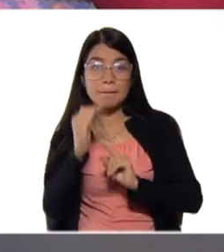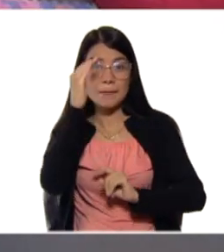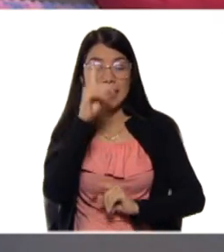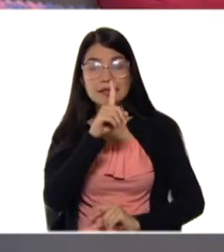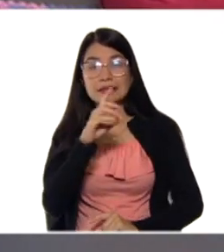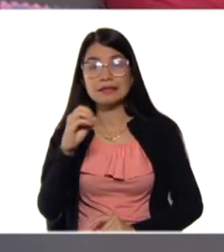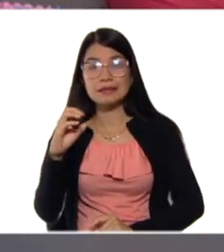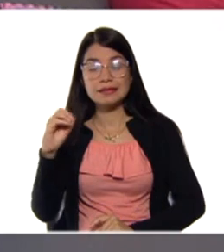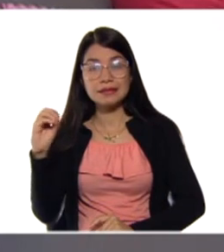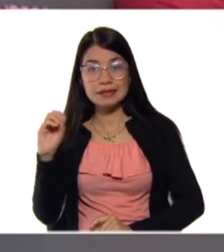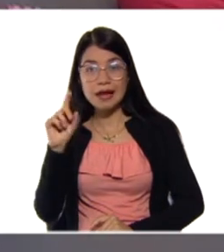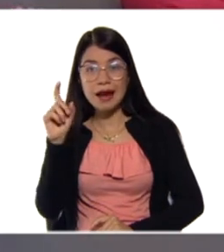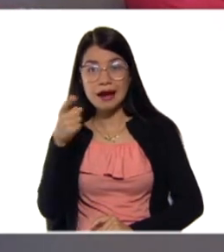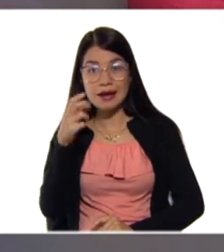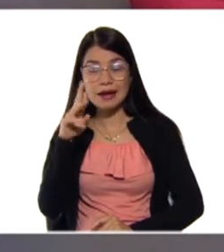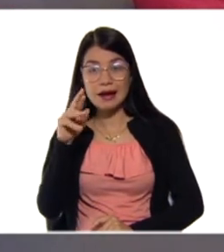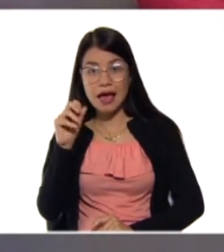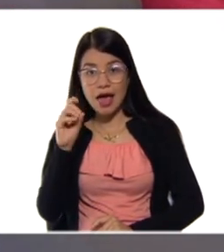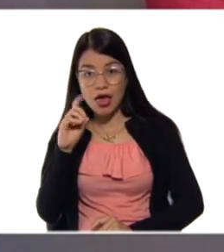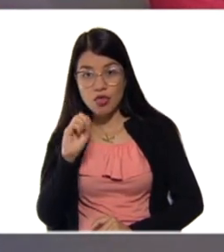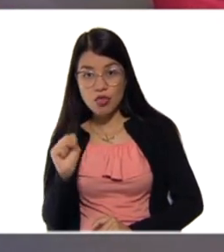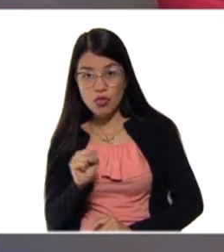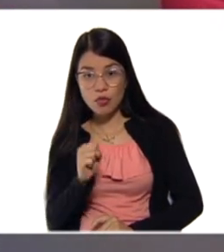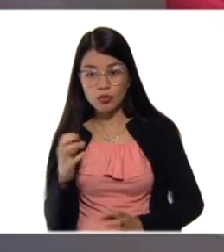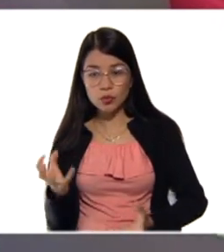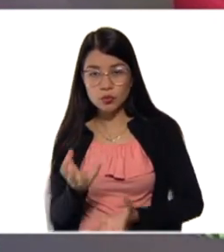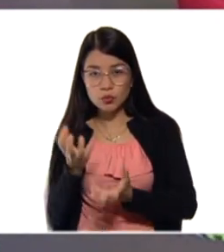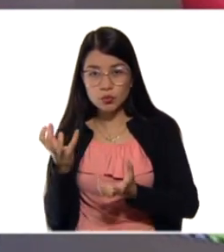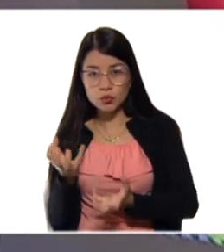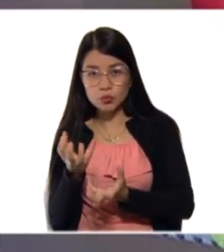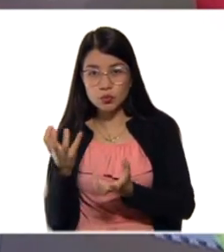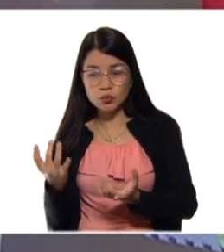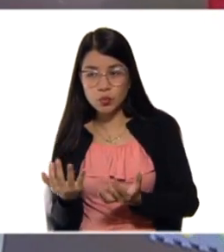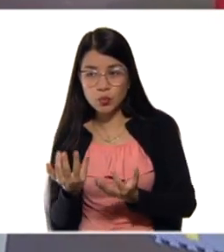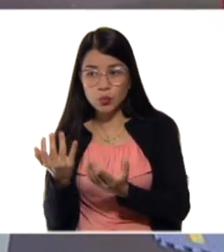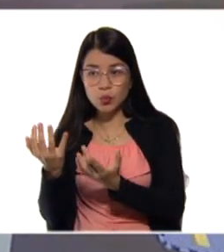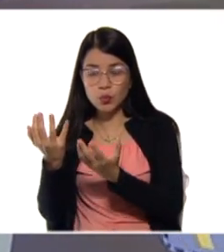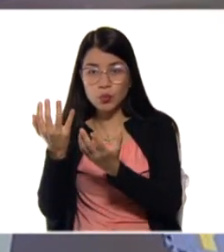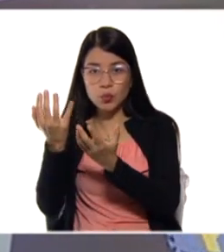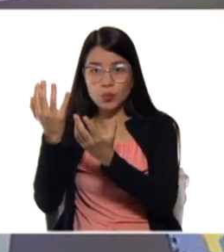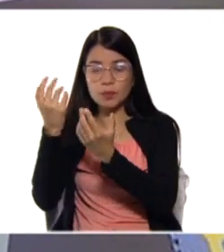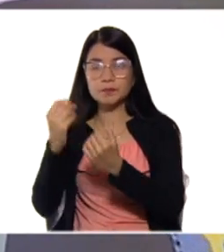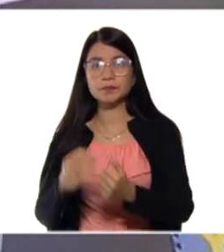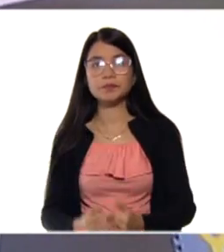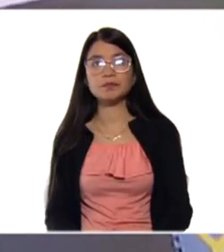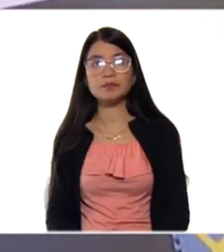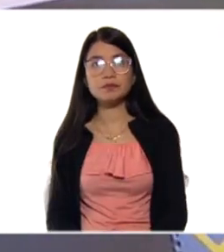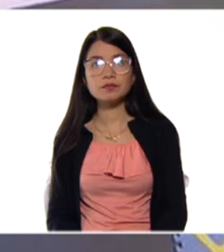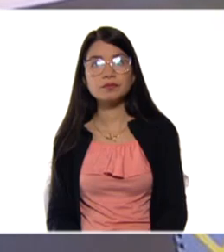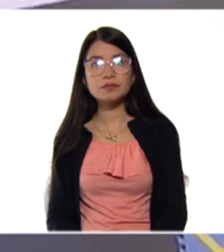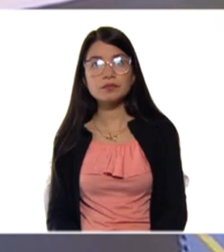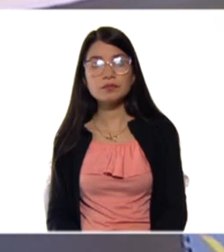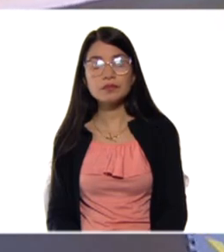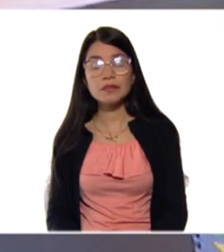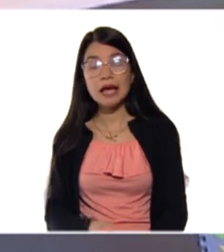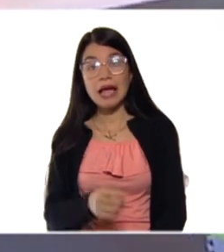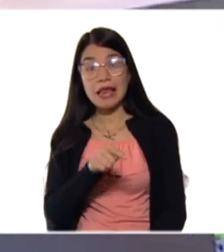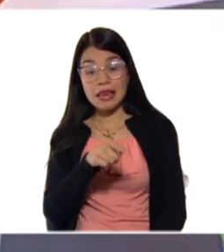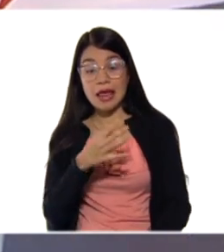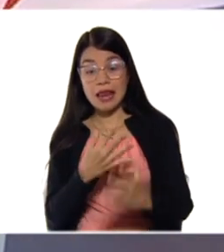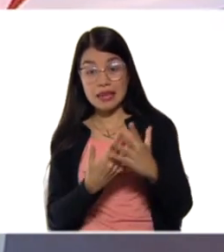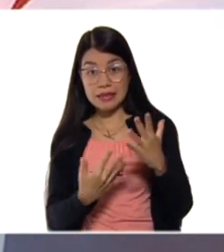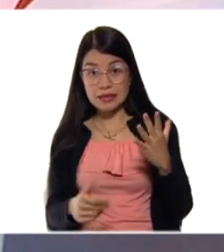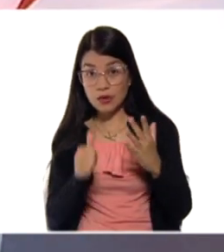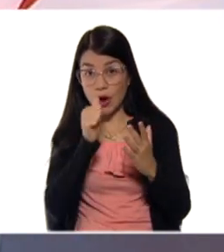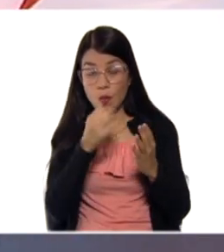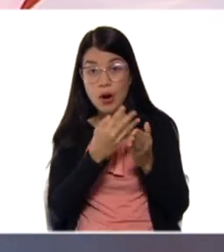grados centígrados dependiendo las condiciones de presión. Pero, para pasar entonces de estado líquido a estado gaseoso, más de